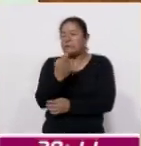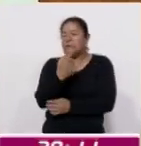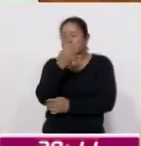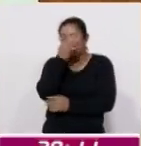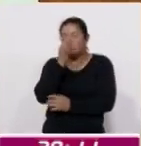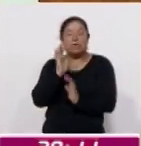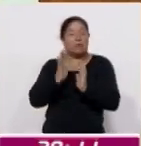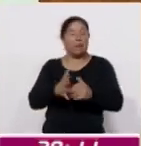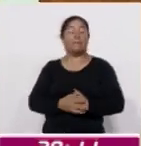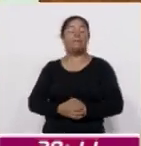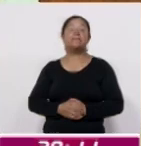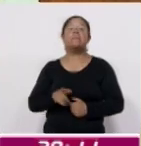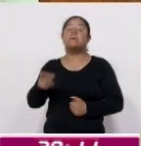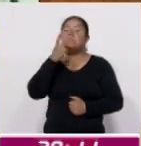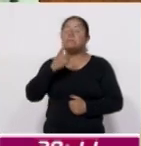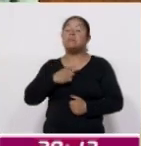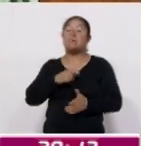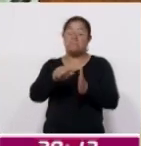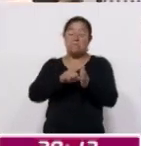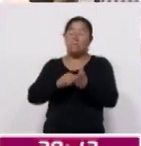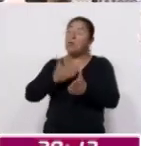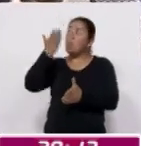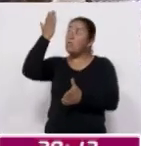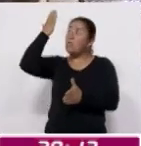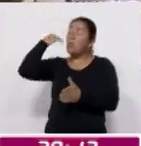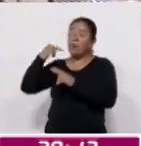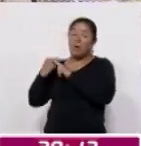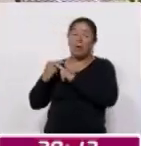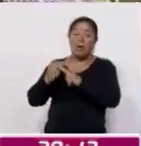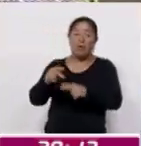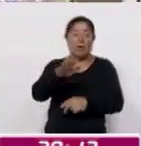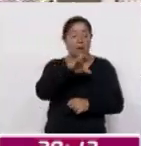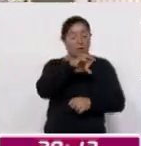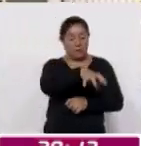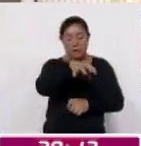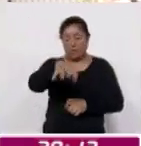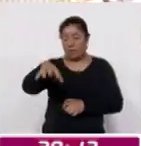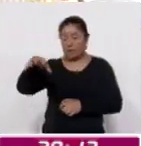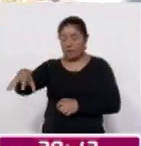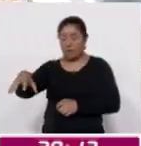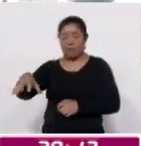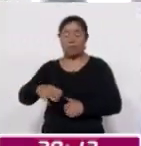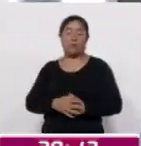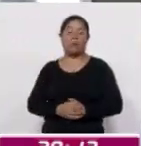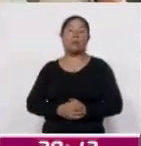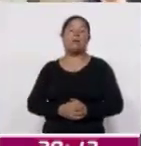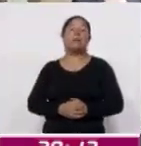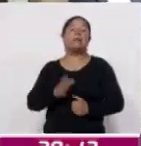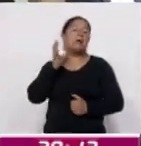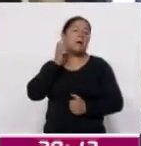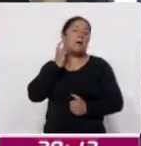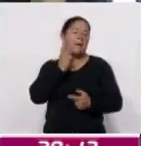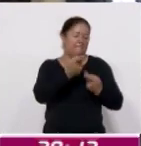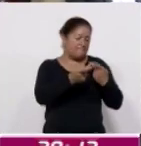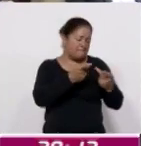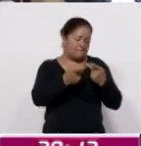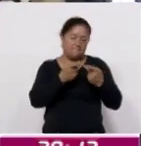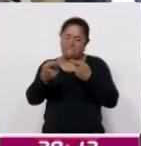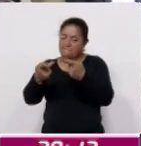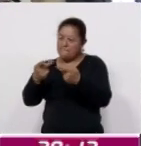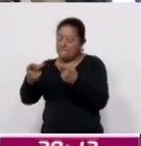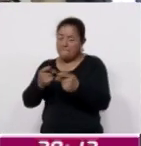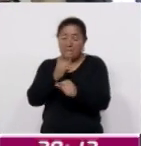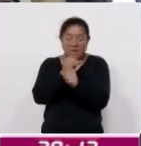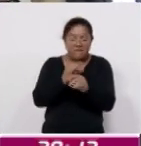diputado destacó que con meses de anticipación, las direcciones y áreas técnicas del Congreso local prepararon la información, bienes y